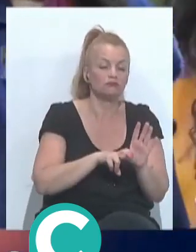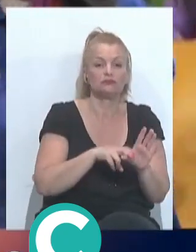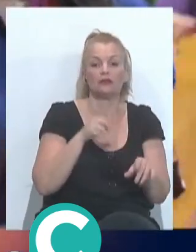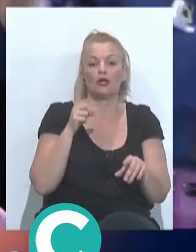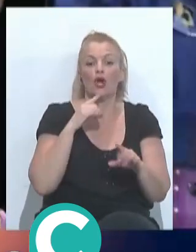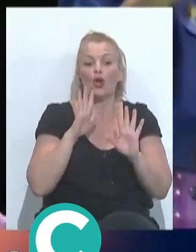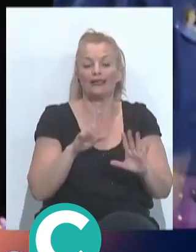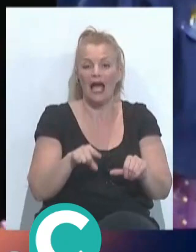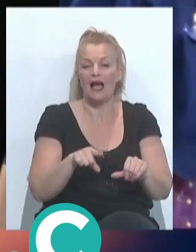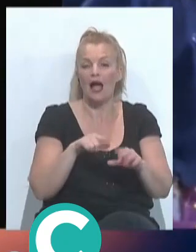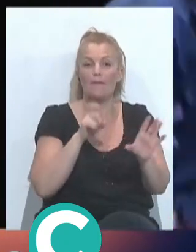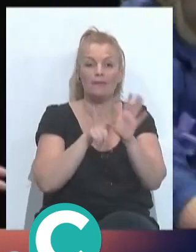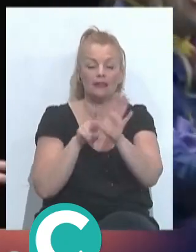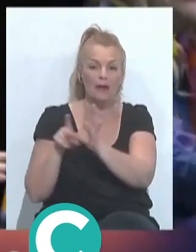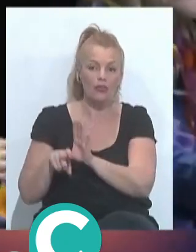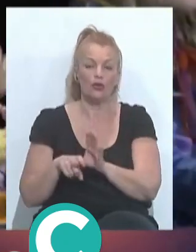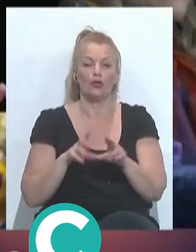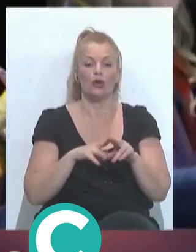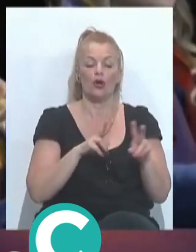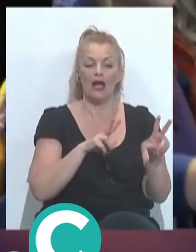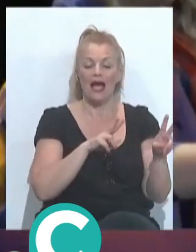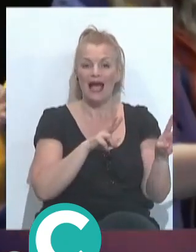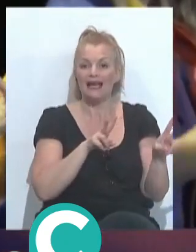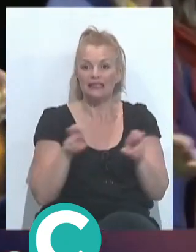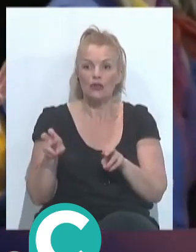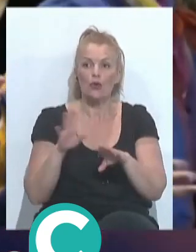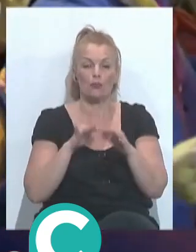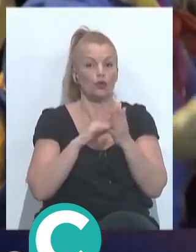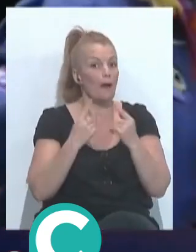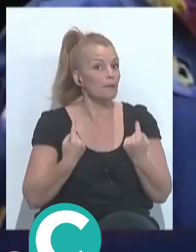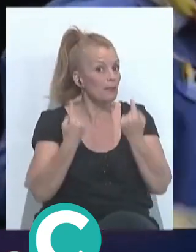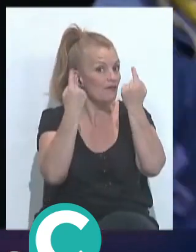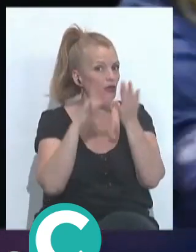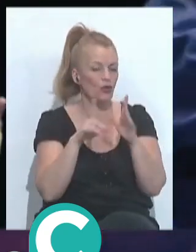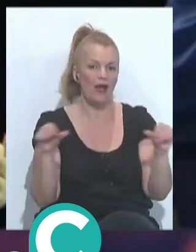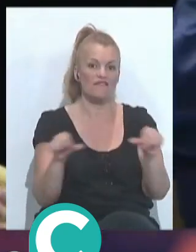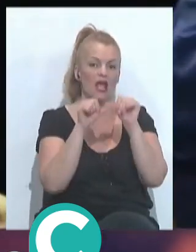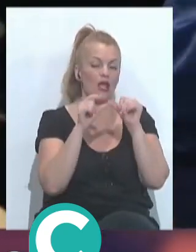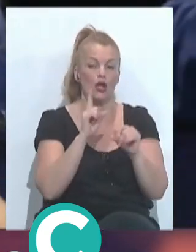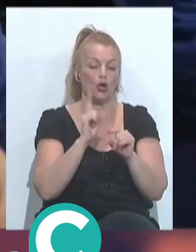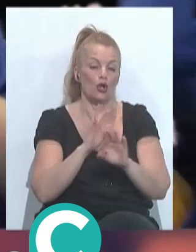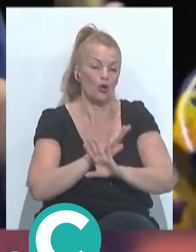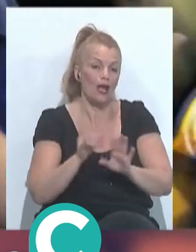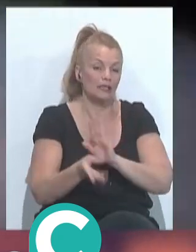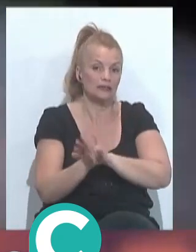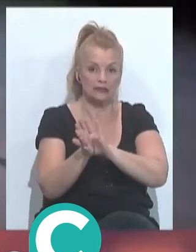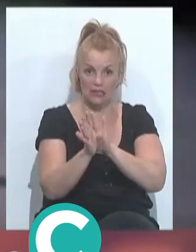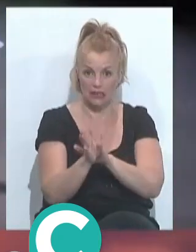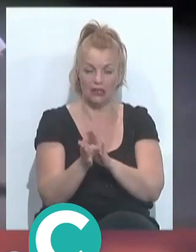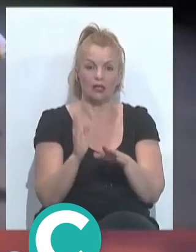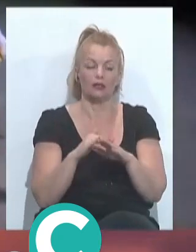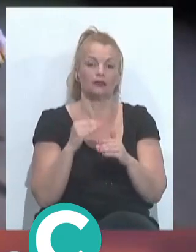han participado de una, los que se han estrenado han participado por primera vez de una final y los que no, pues nada, seguir